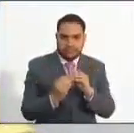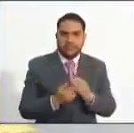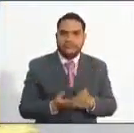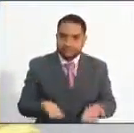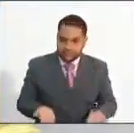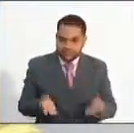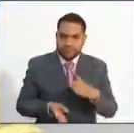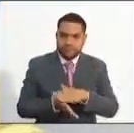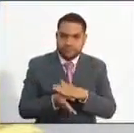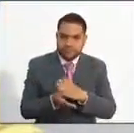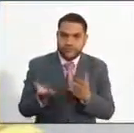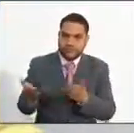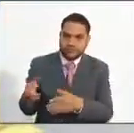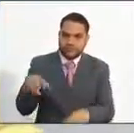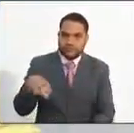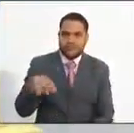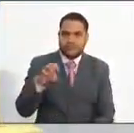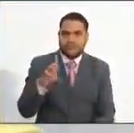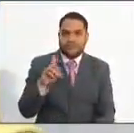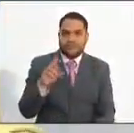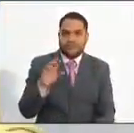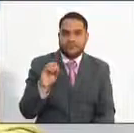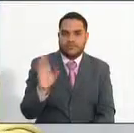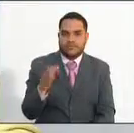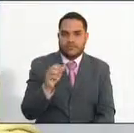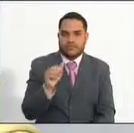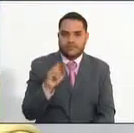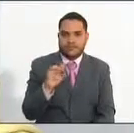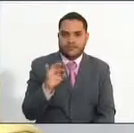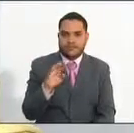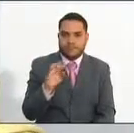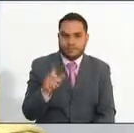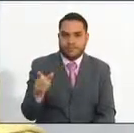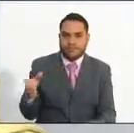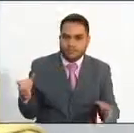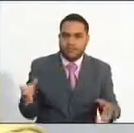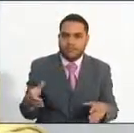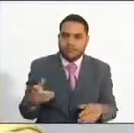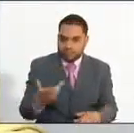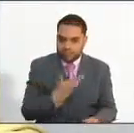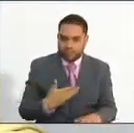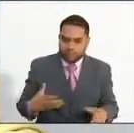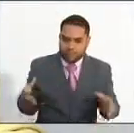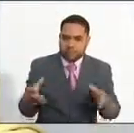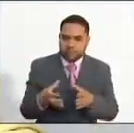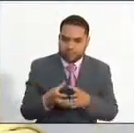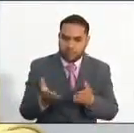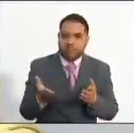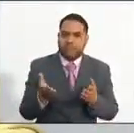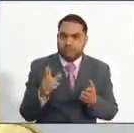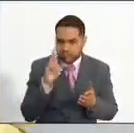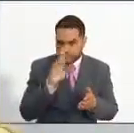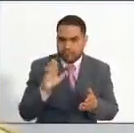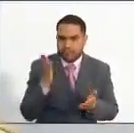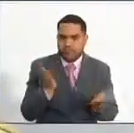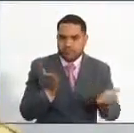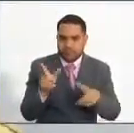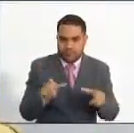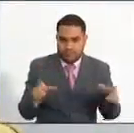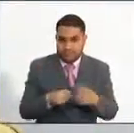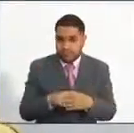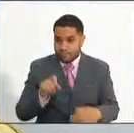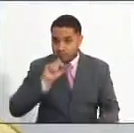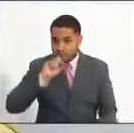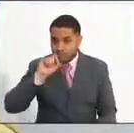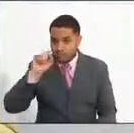avanzamos. Comisionado Pedro Arturo Rodríguez, todo presidente encargado de la Comisión Nacional de Servicio Civil. Dígame una cosa, ¿se deben